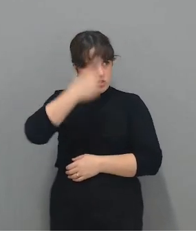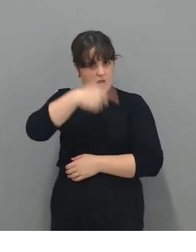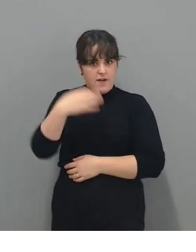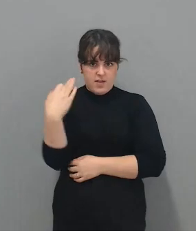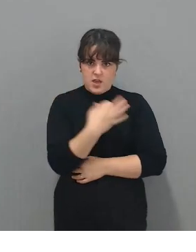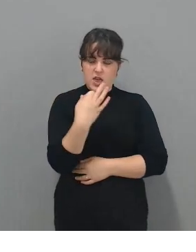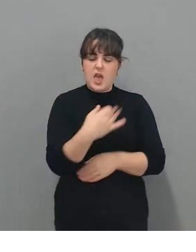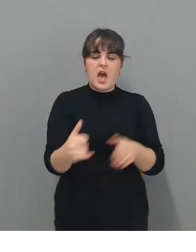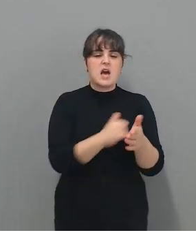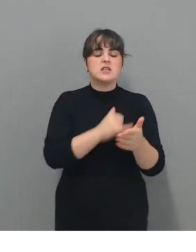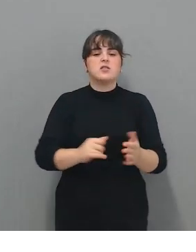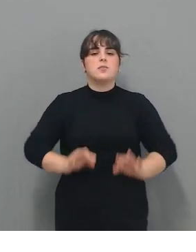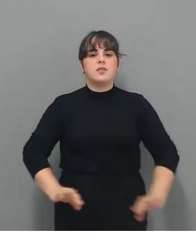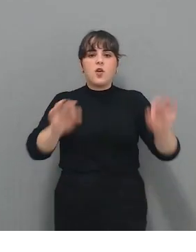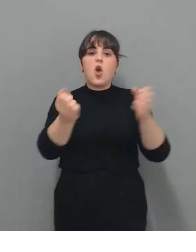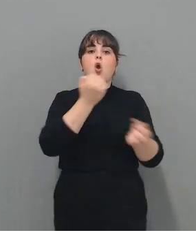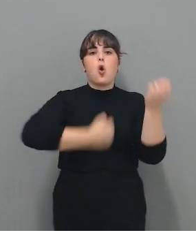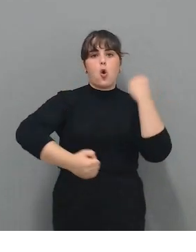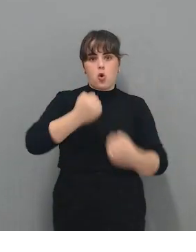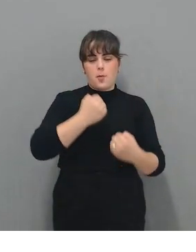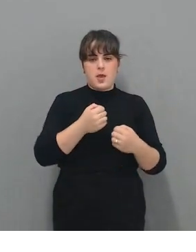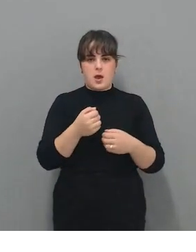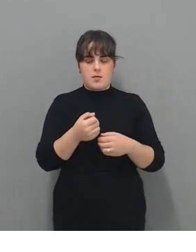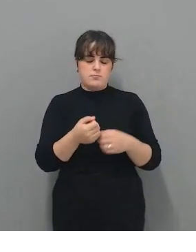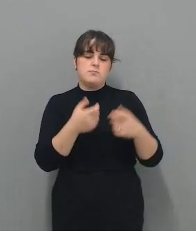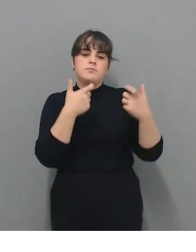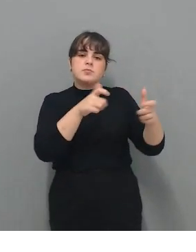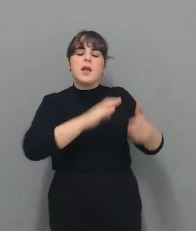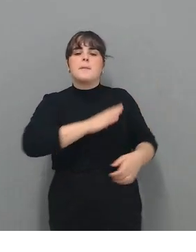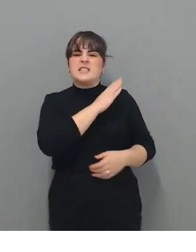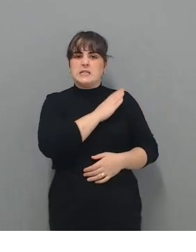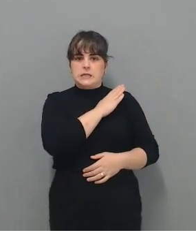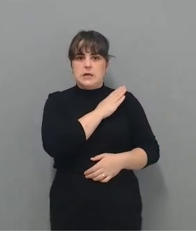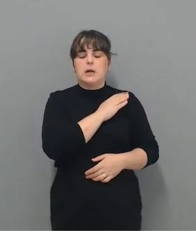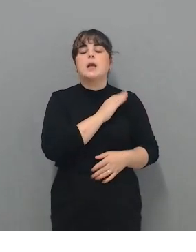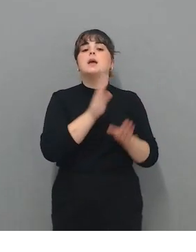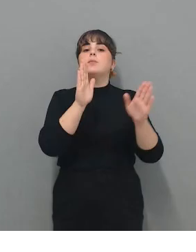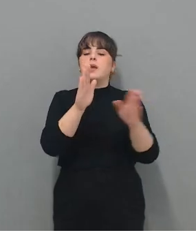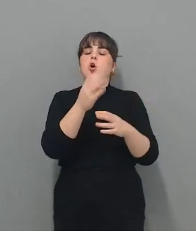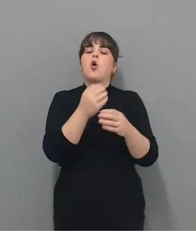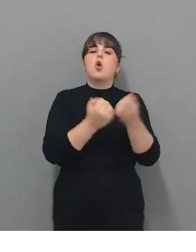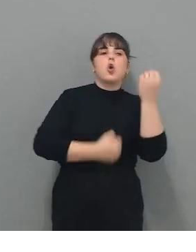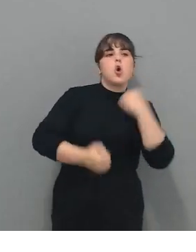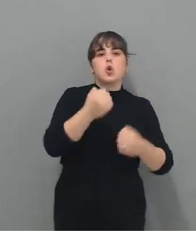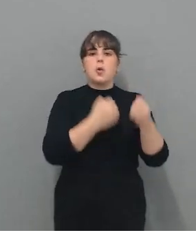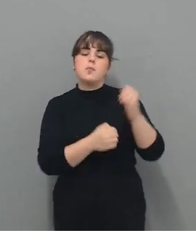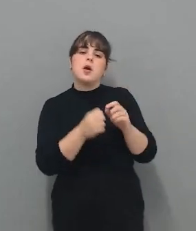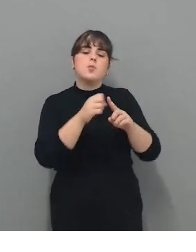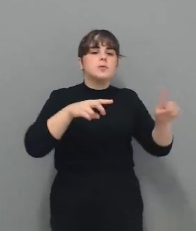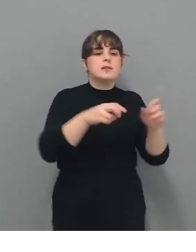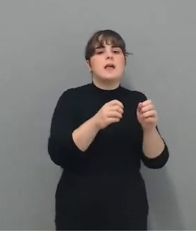la asignatura de economía en bachiller. Pero bueno, es una economía en que se habla de costes, de macro, de micro.